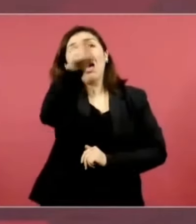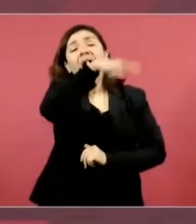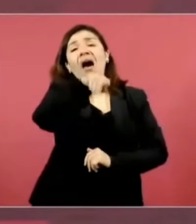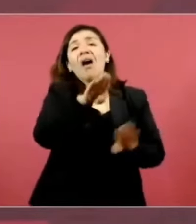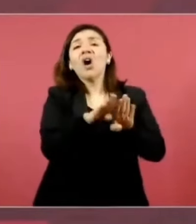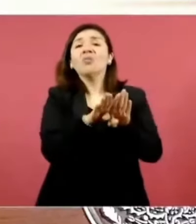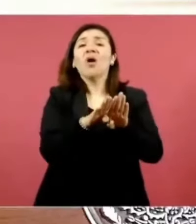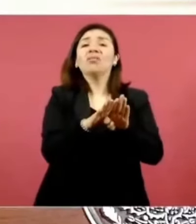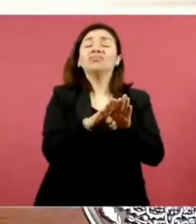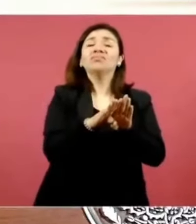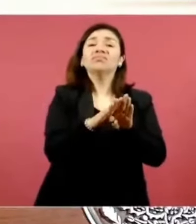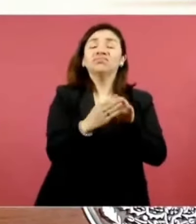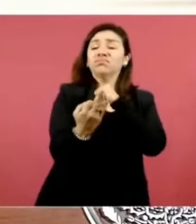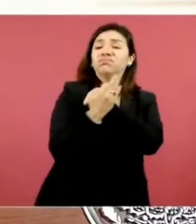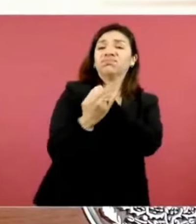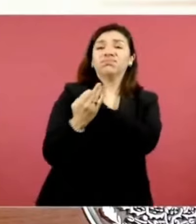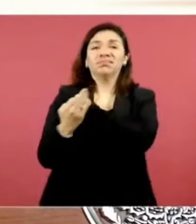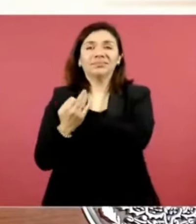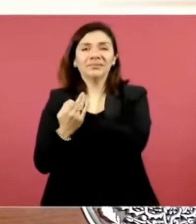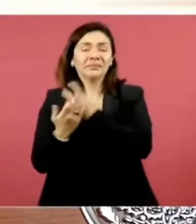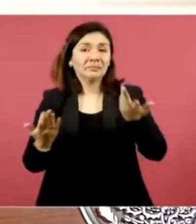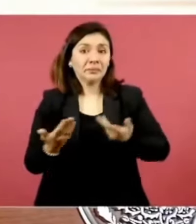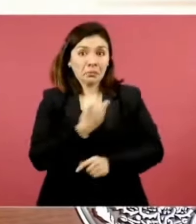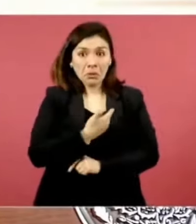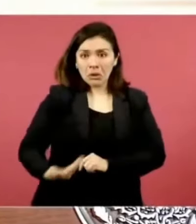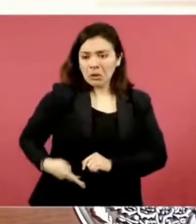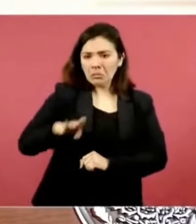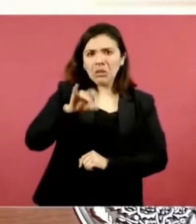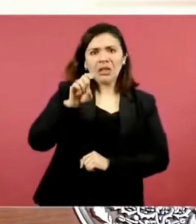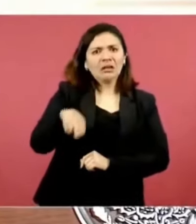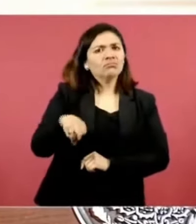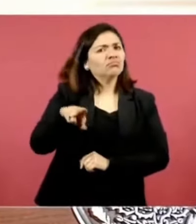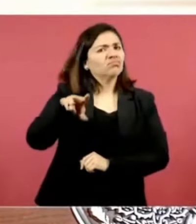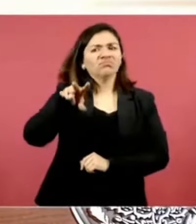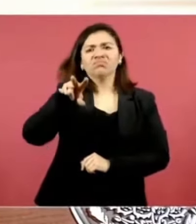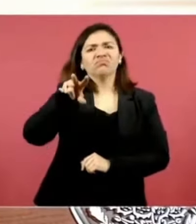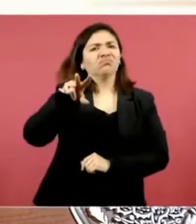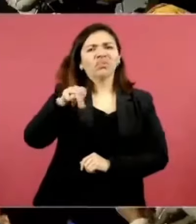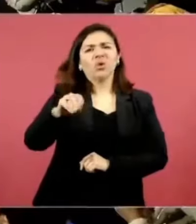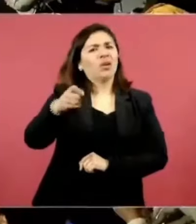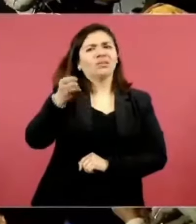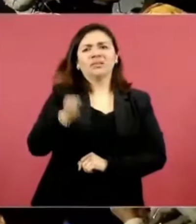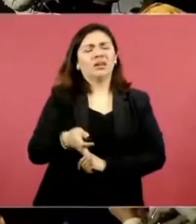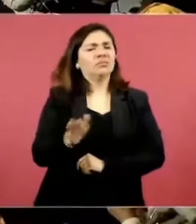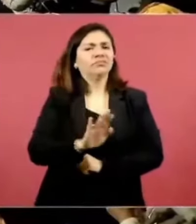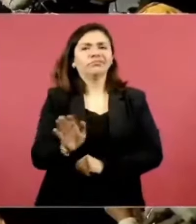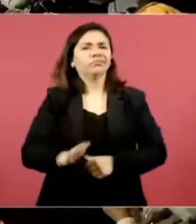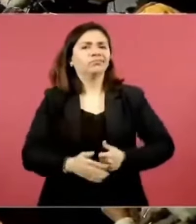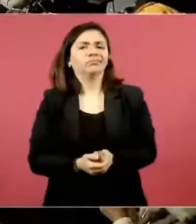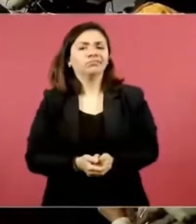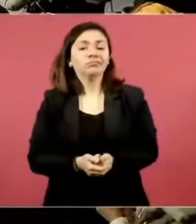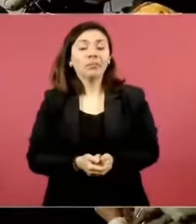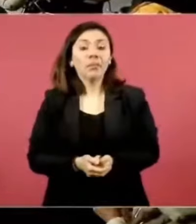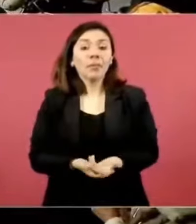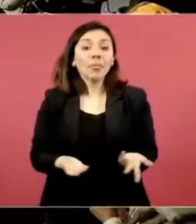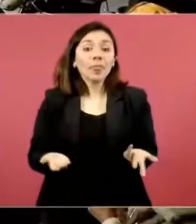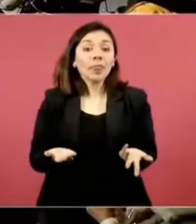y el presidente Biden no ha optado por eso porque realmente